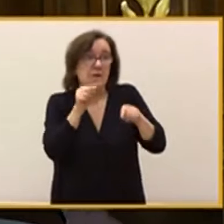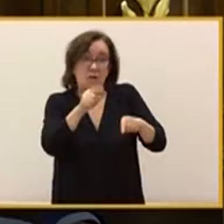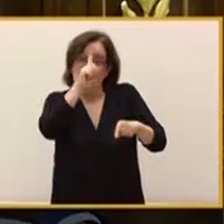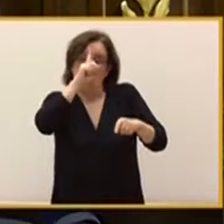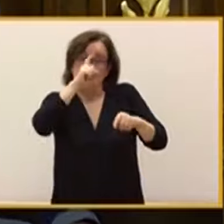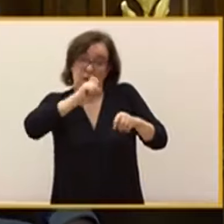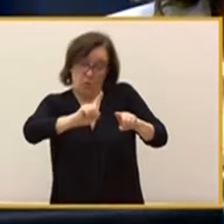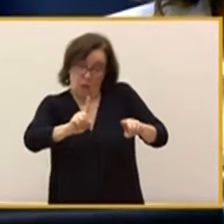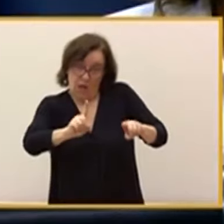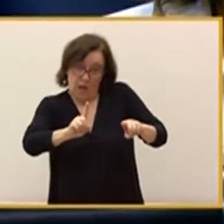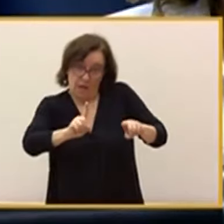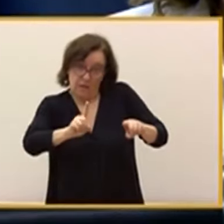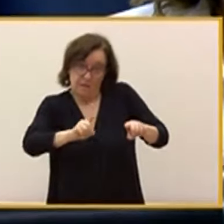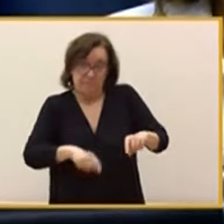acuerda.